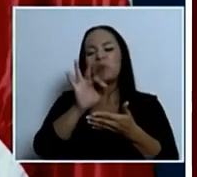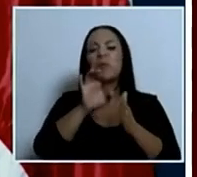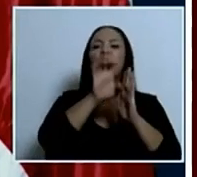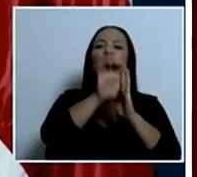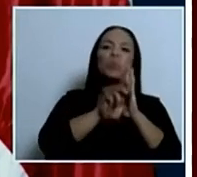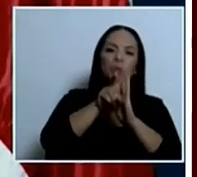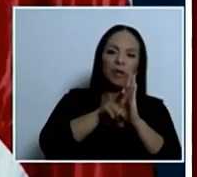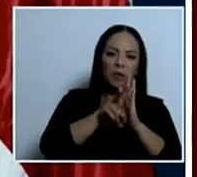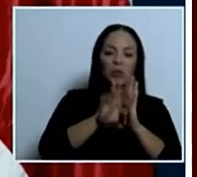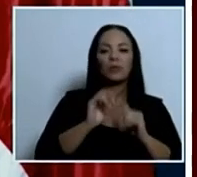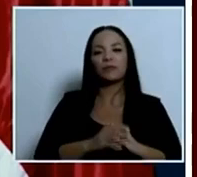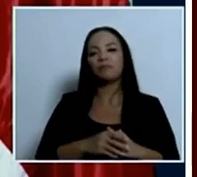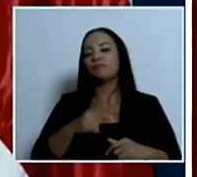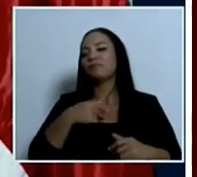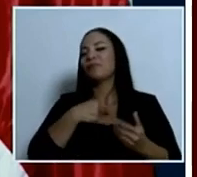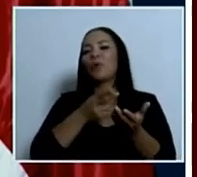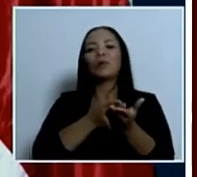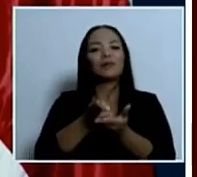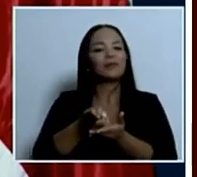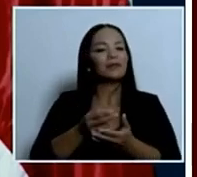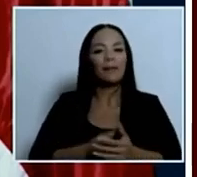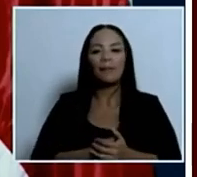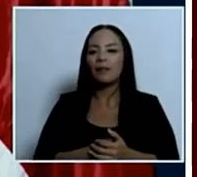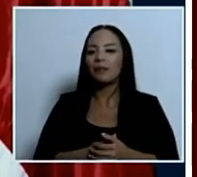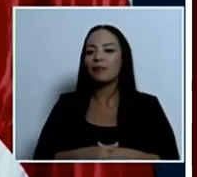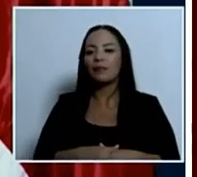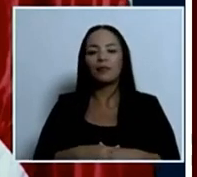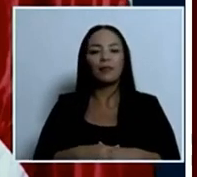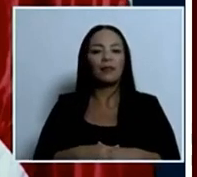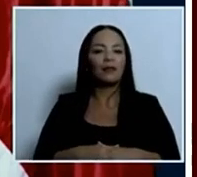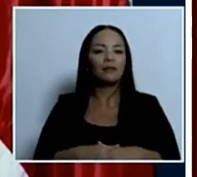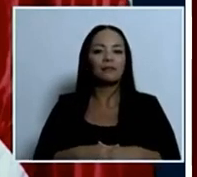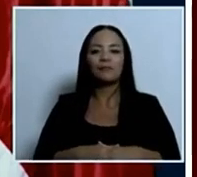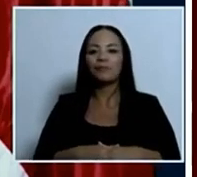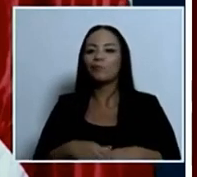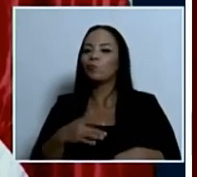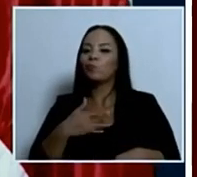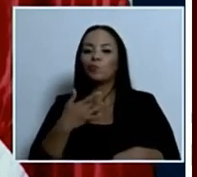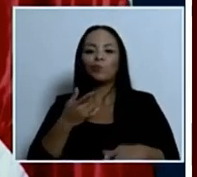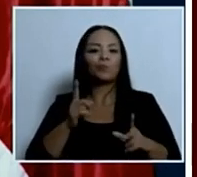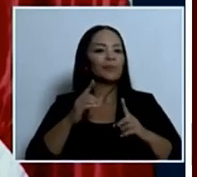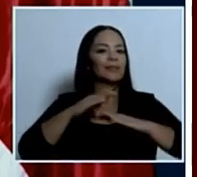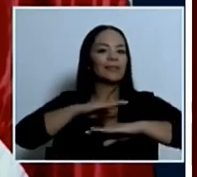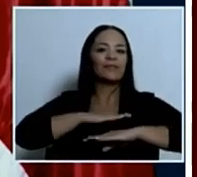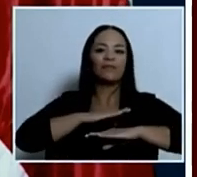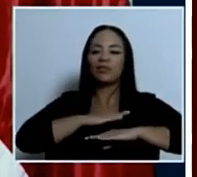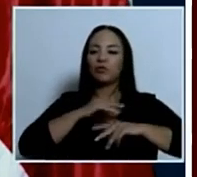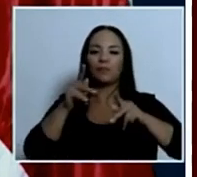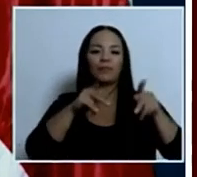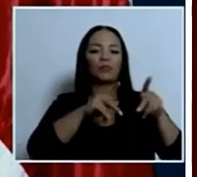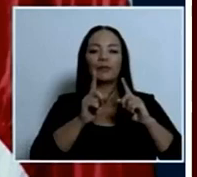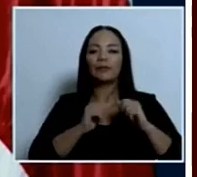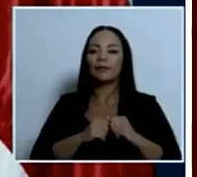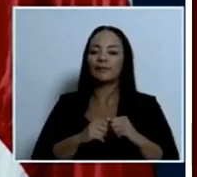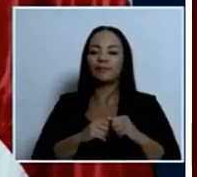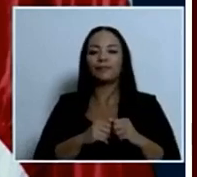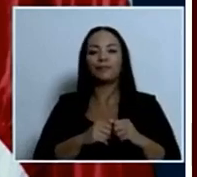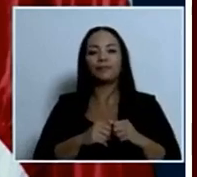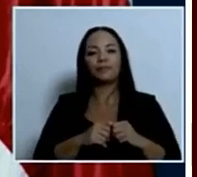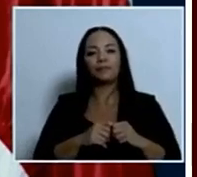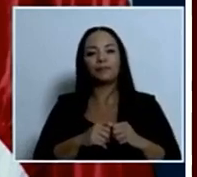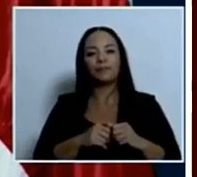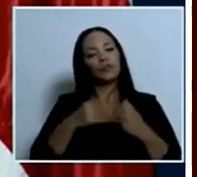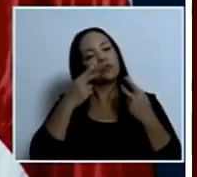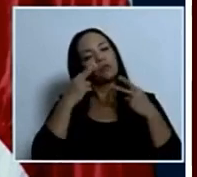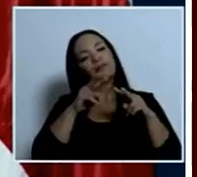para serle franco no me sentí satisfecho estoy observando lo que hace el ministro